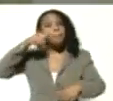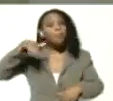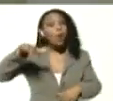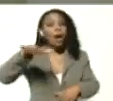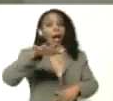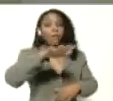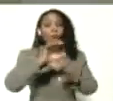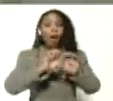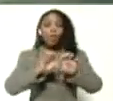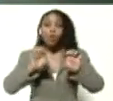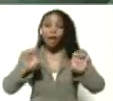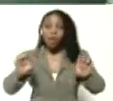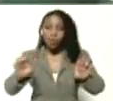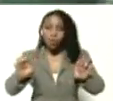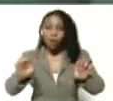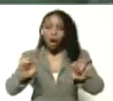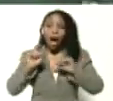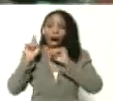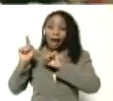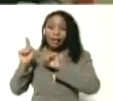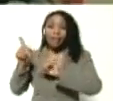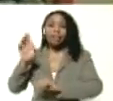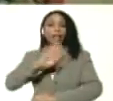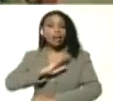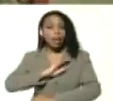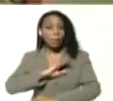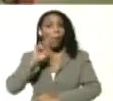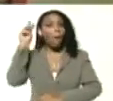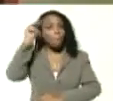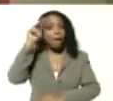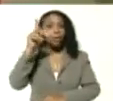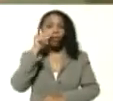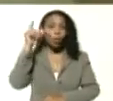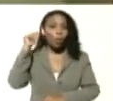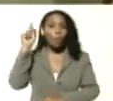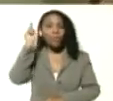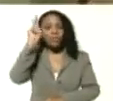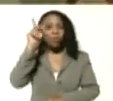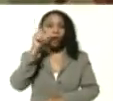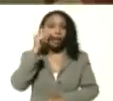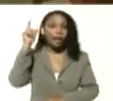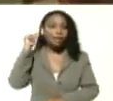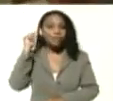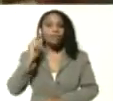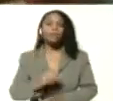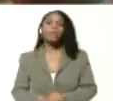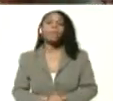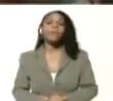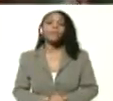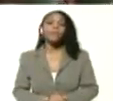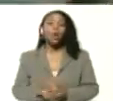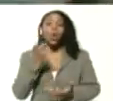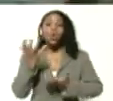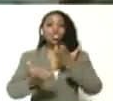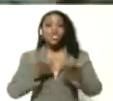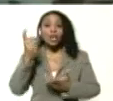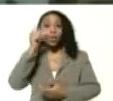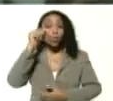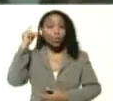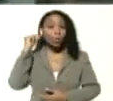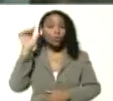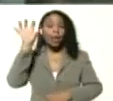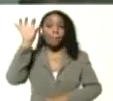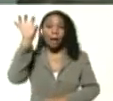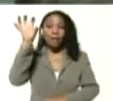educador. Es decir, aquí tenemos maestras, maestros, profesoras, profesores, cocineras y cocineros de la